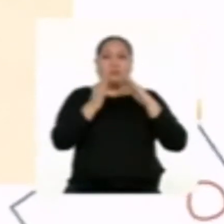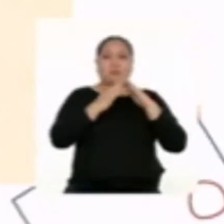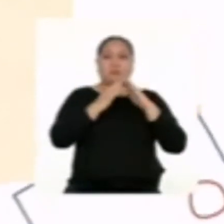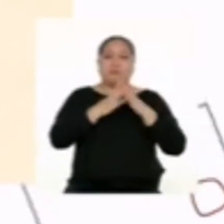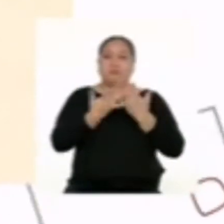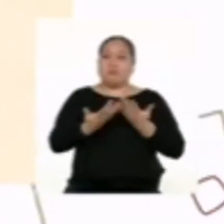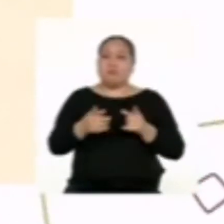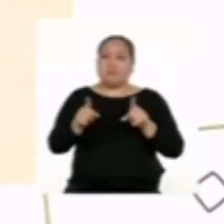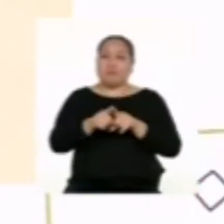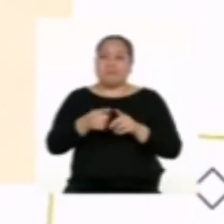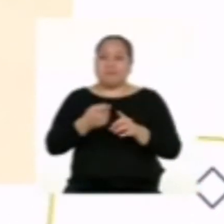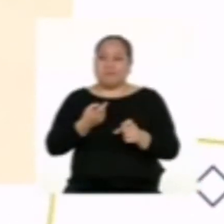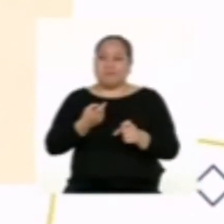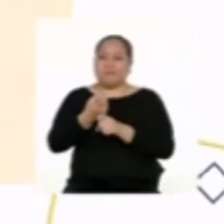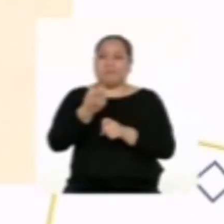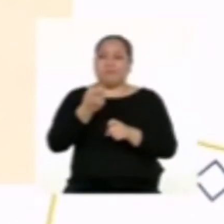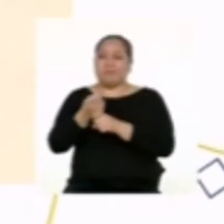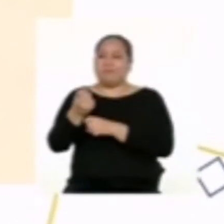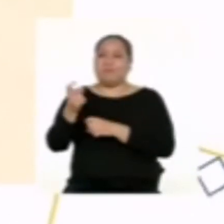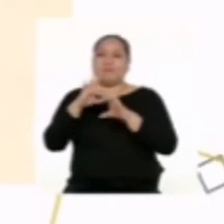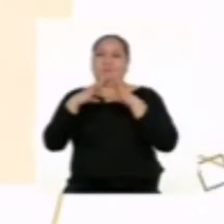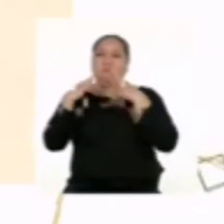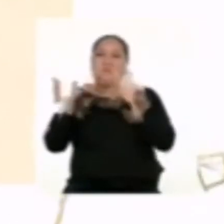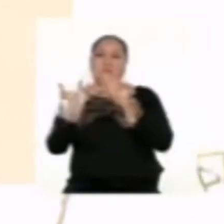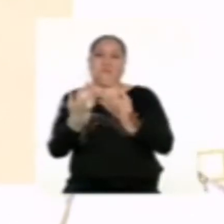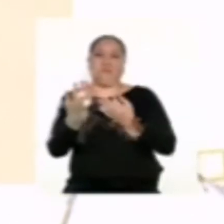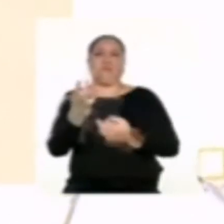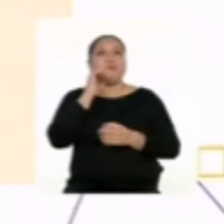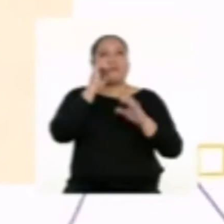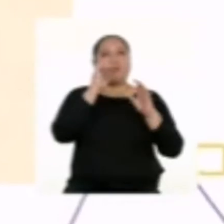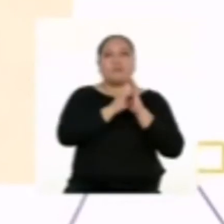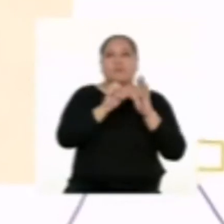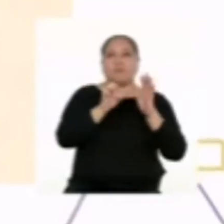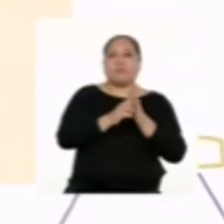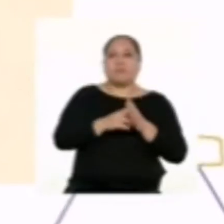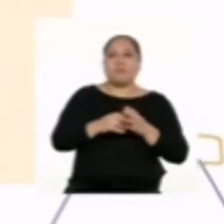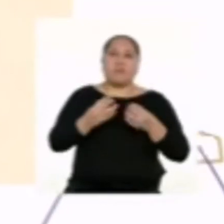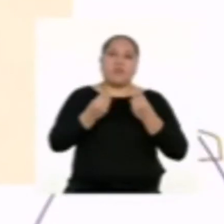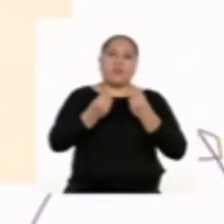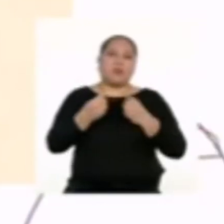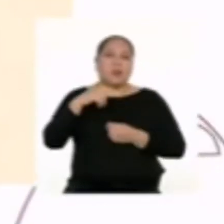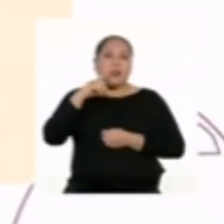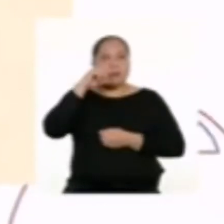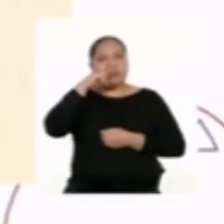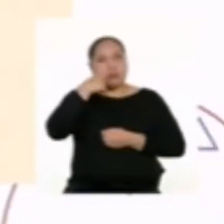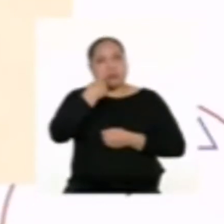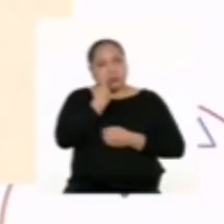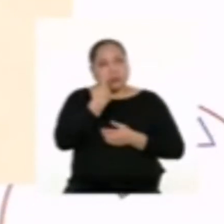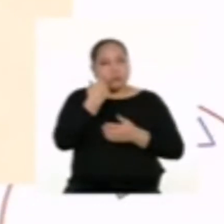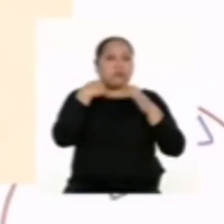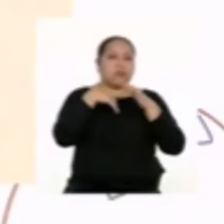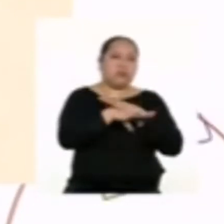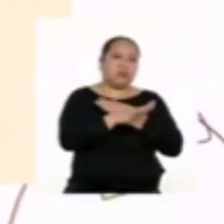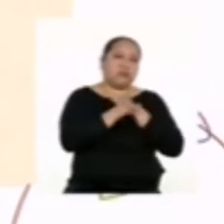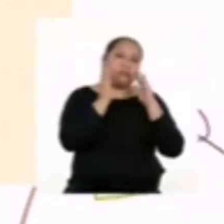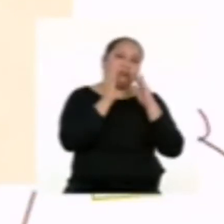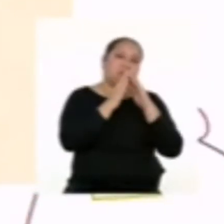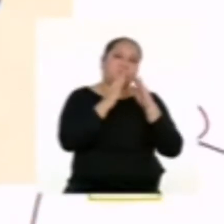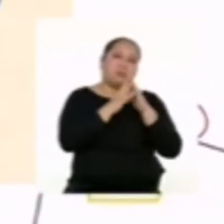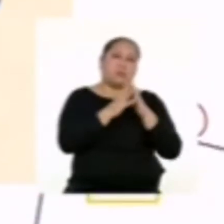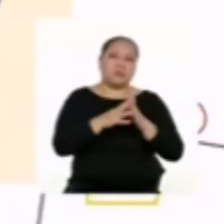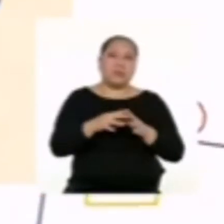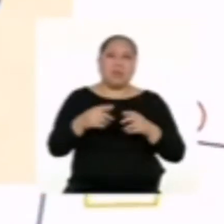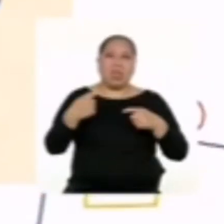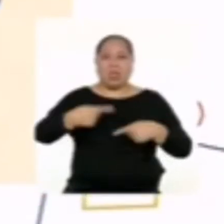efectos colaterales impensables en las familias, como una epidemia de aburrimiento hogareño pocas veces visto,